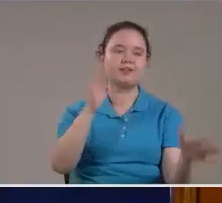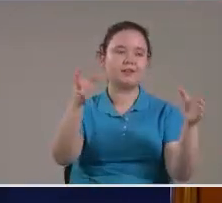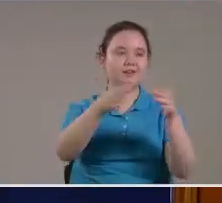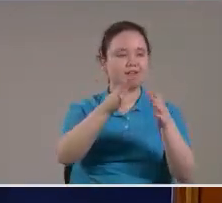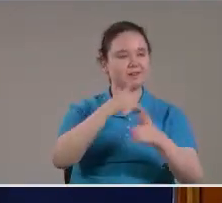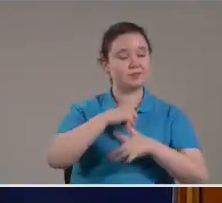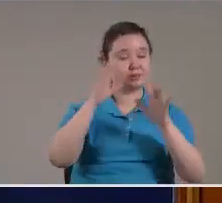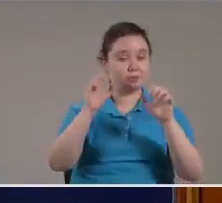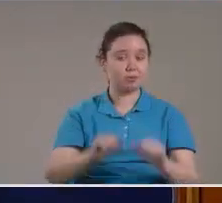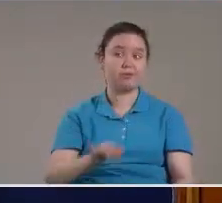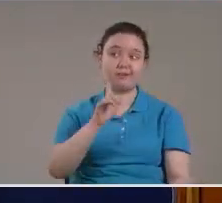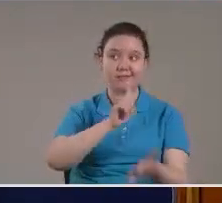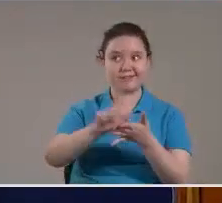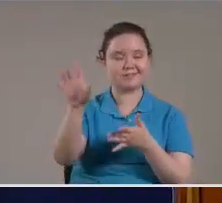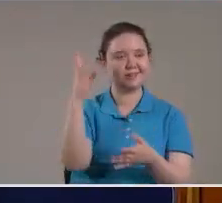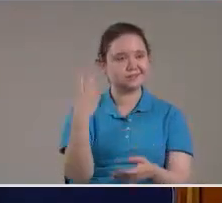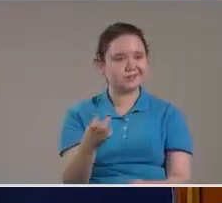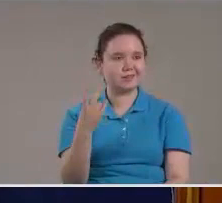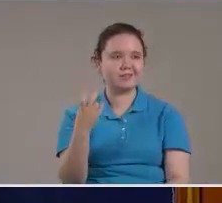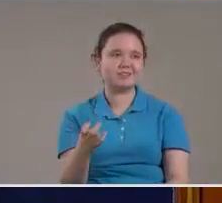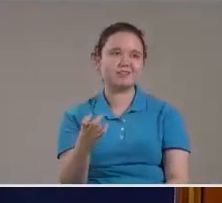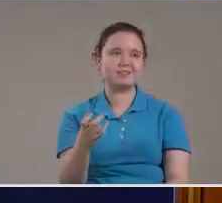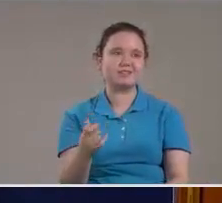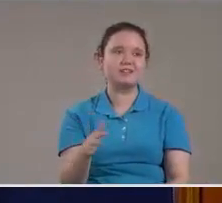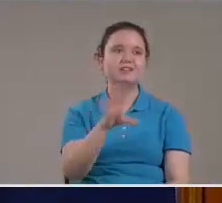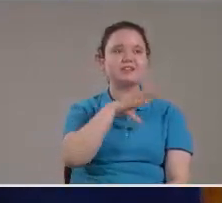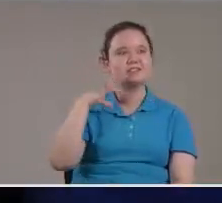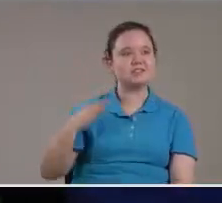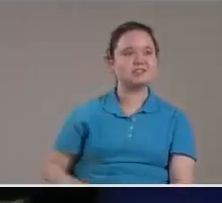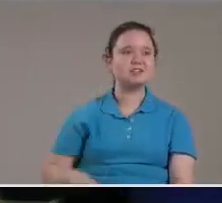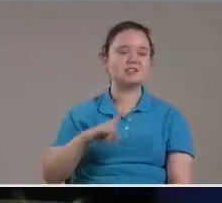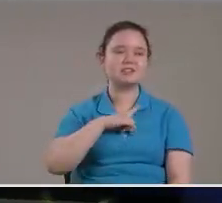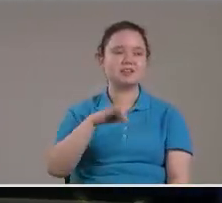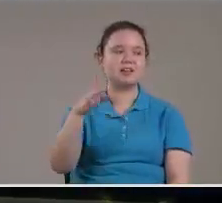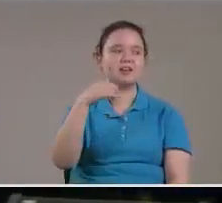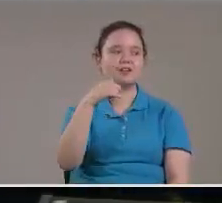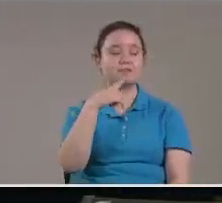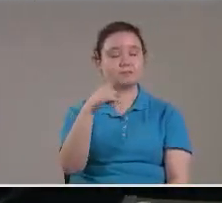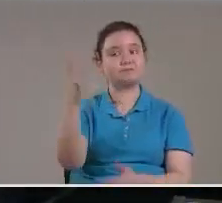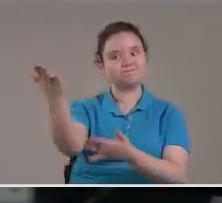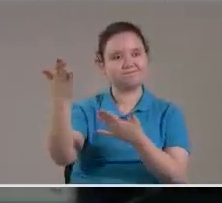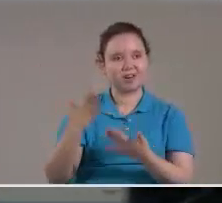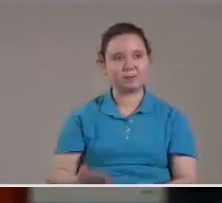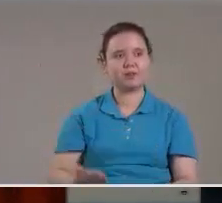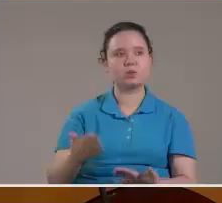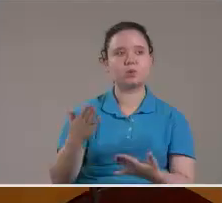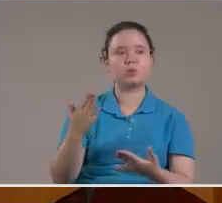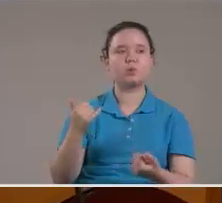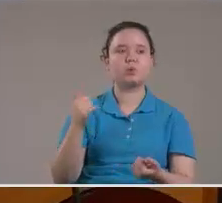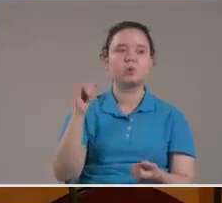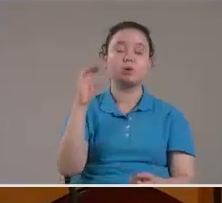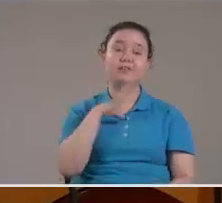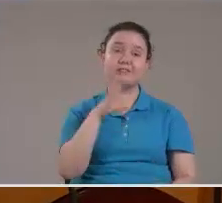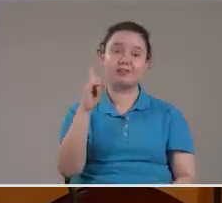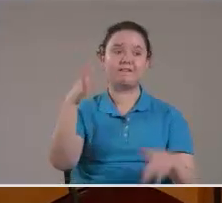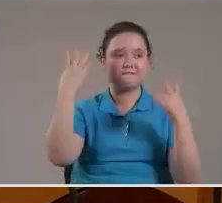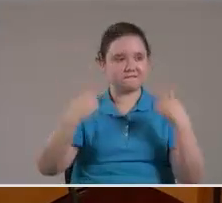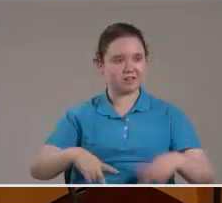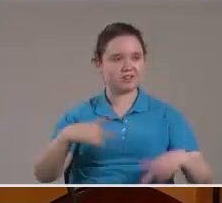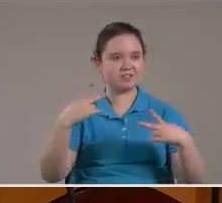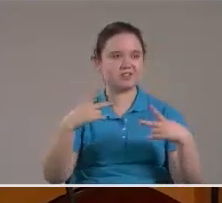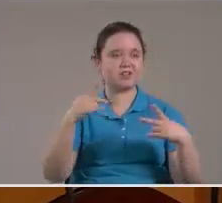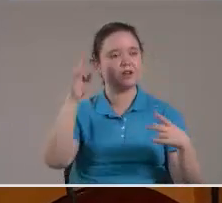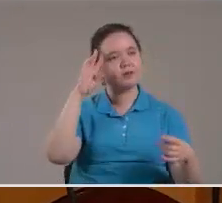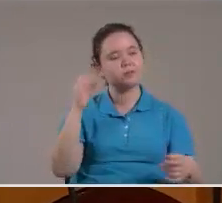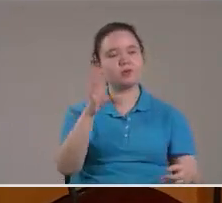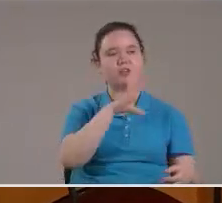poder Lanzarse Otra vez China Está reclamando Y además Que tiene Una venganza Porque a China